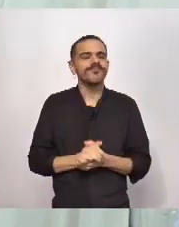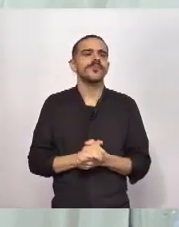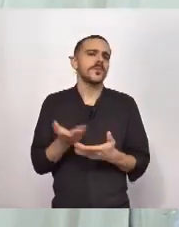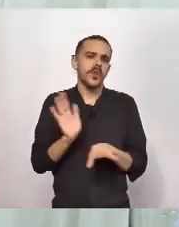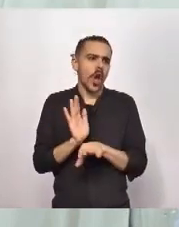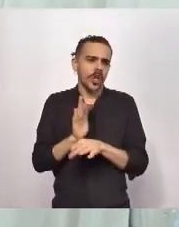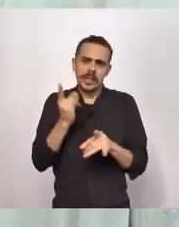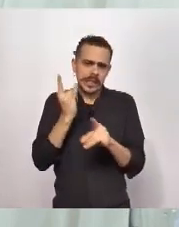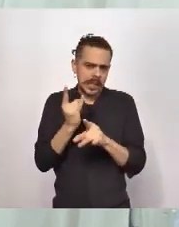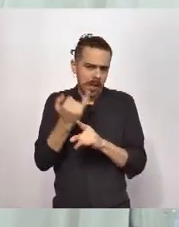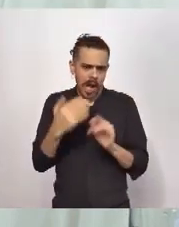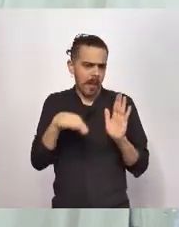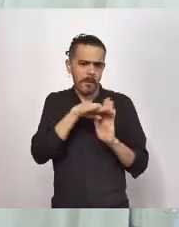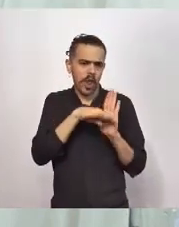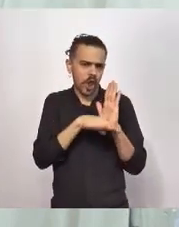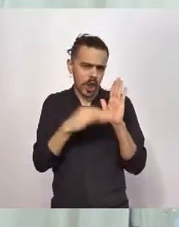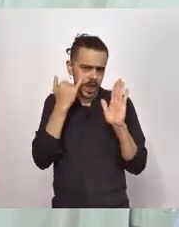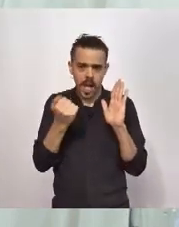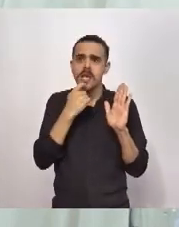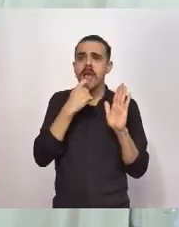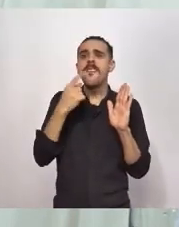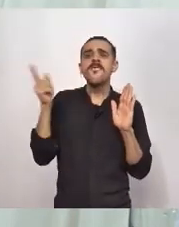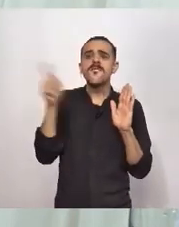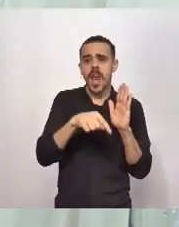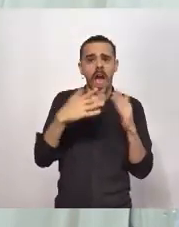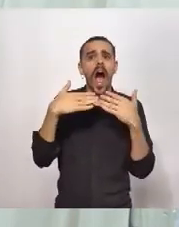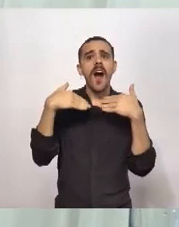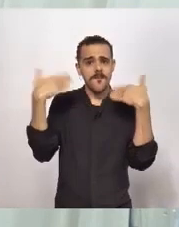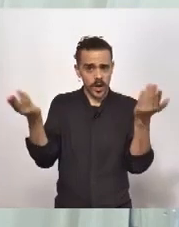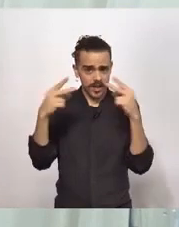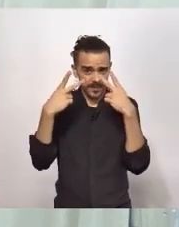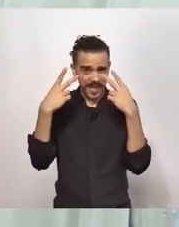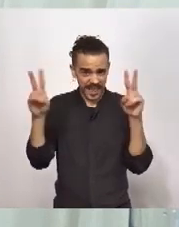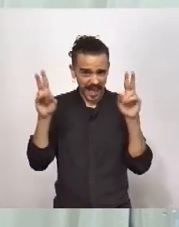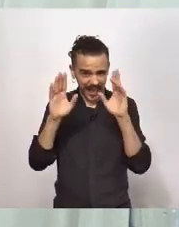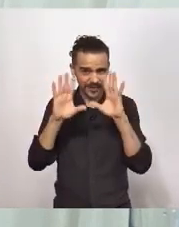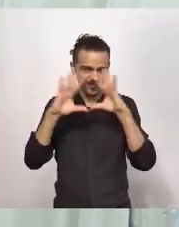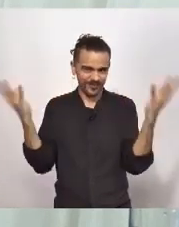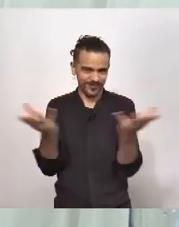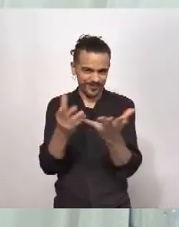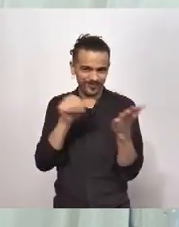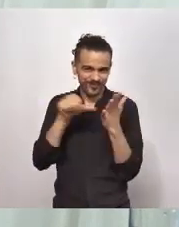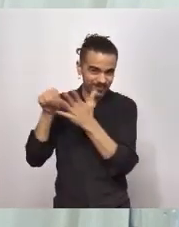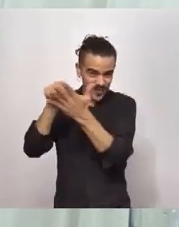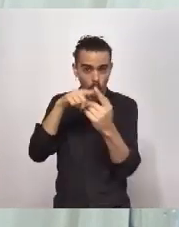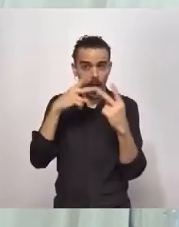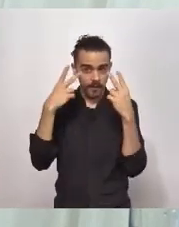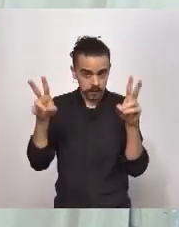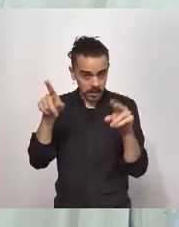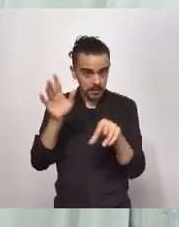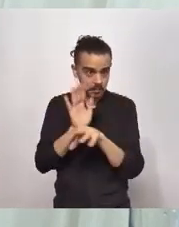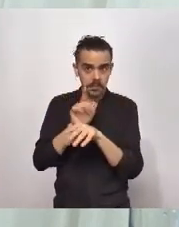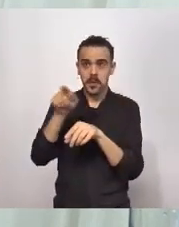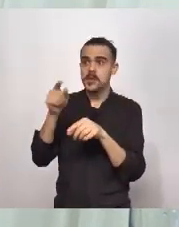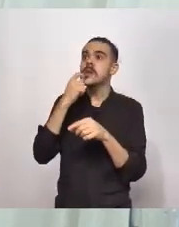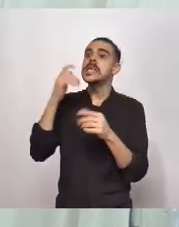del país que por medio de la Dirección de Inmigraciones de la Nación ellos nos envían los listados a la